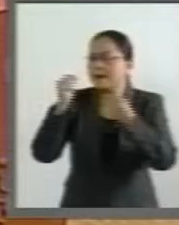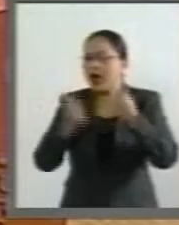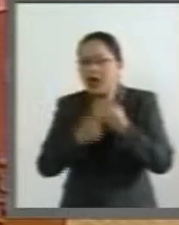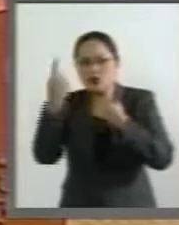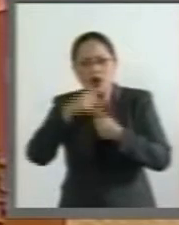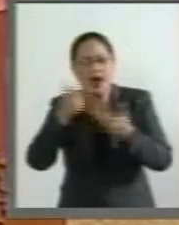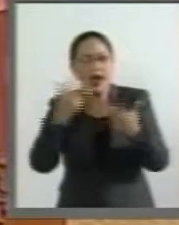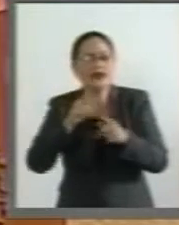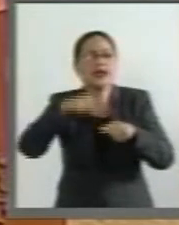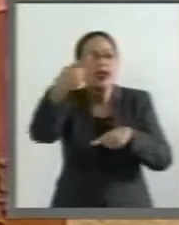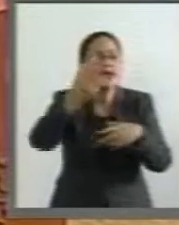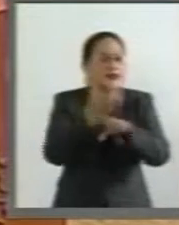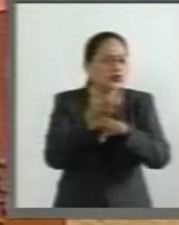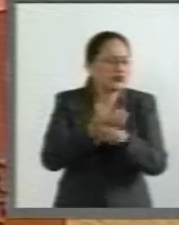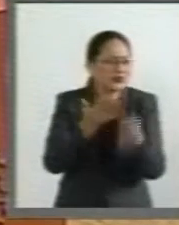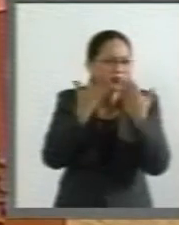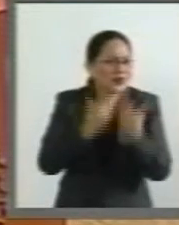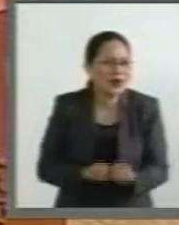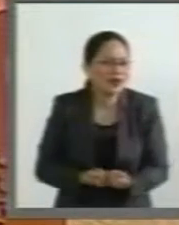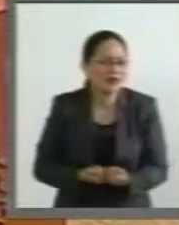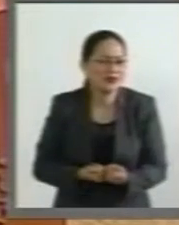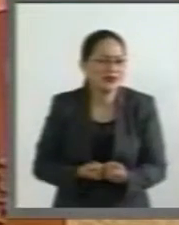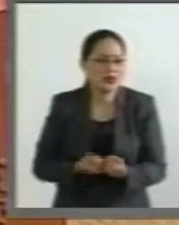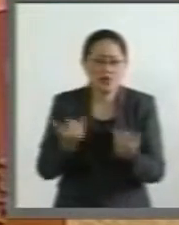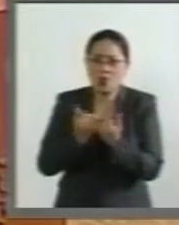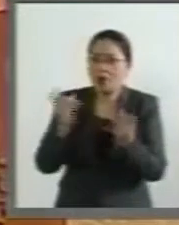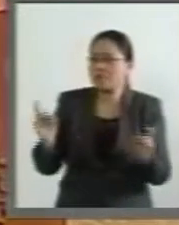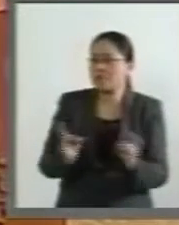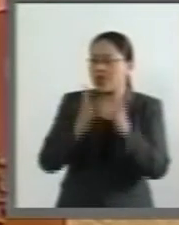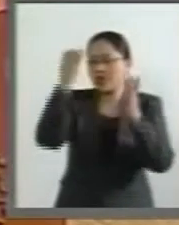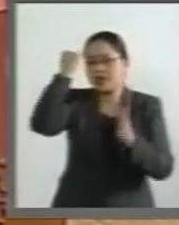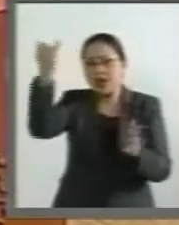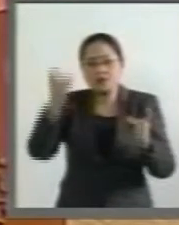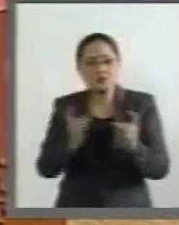seguir en Estados Unidos también va a ser de ocurrencias.